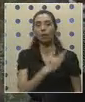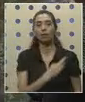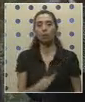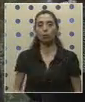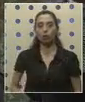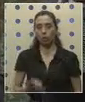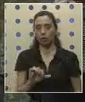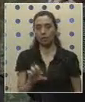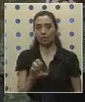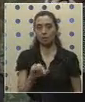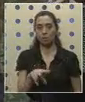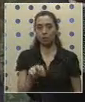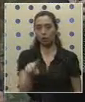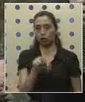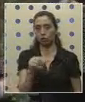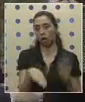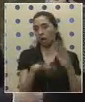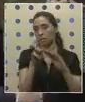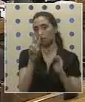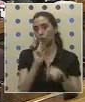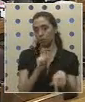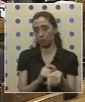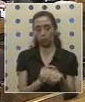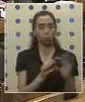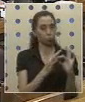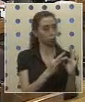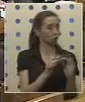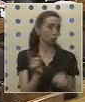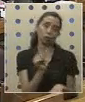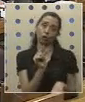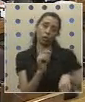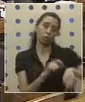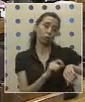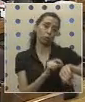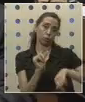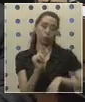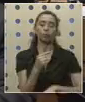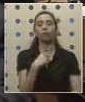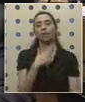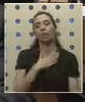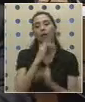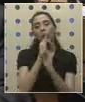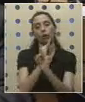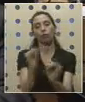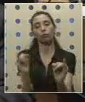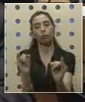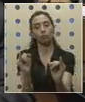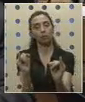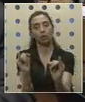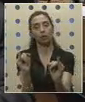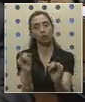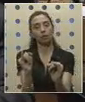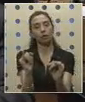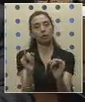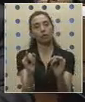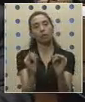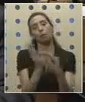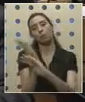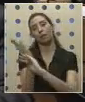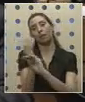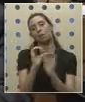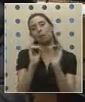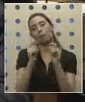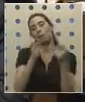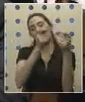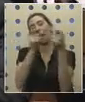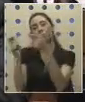El Espinoza, por dos minutos. Muchas gracias, Presidente. En estos breves minutos, dar a conocer la solicitud de algunos oficios. En primer lugar,